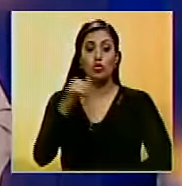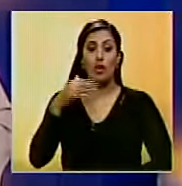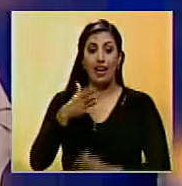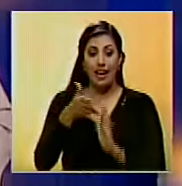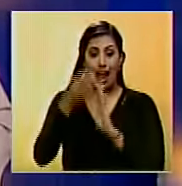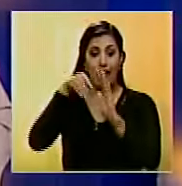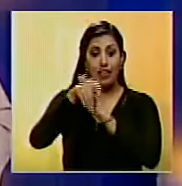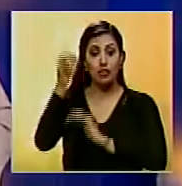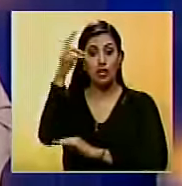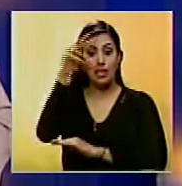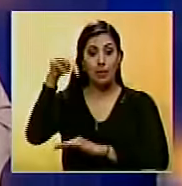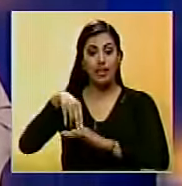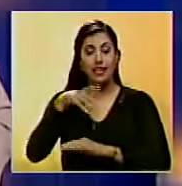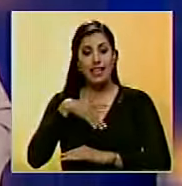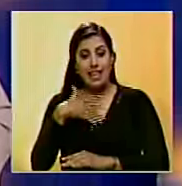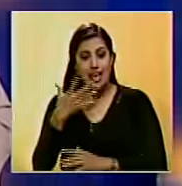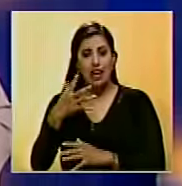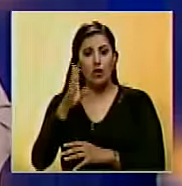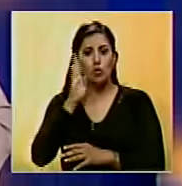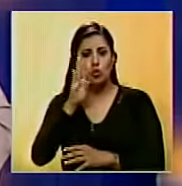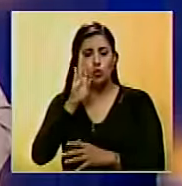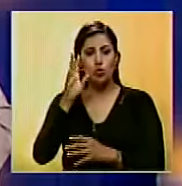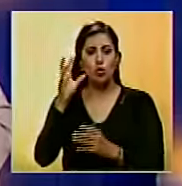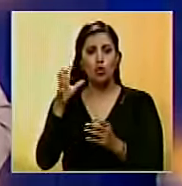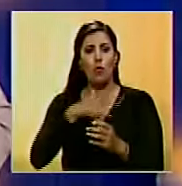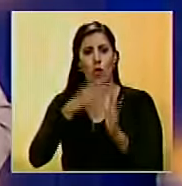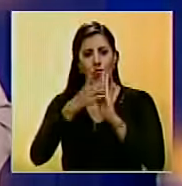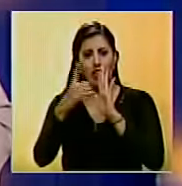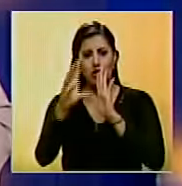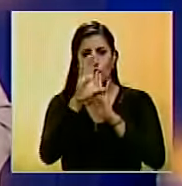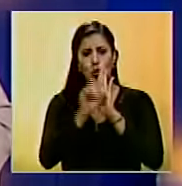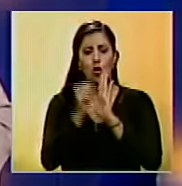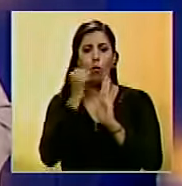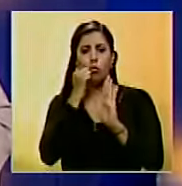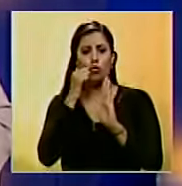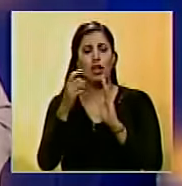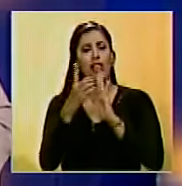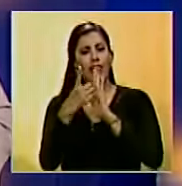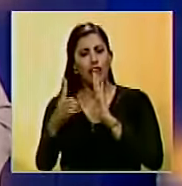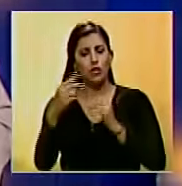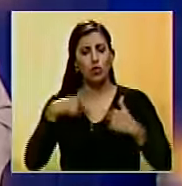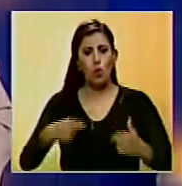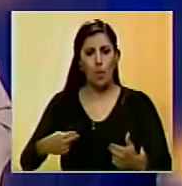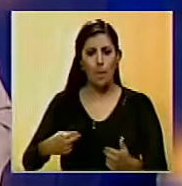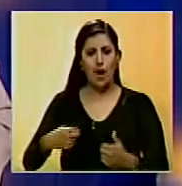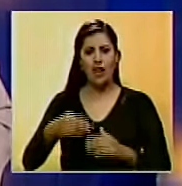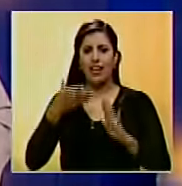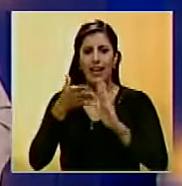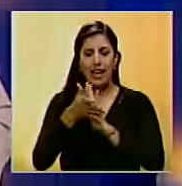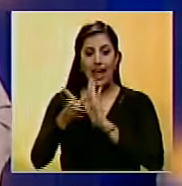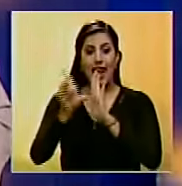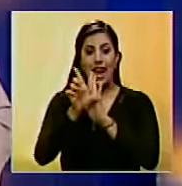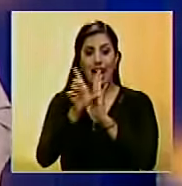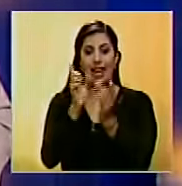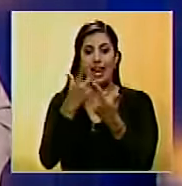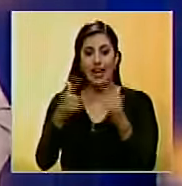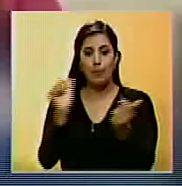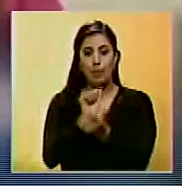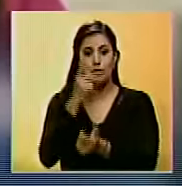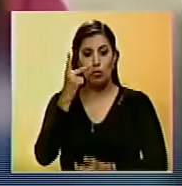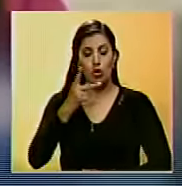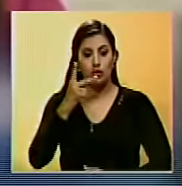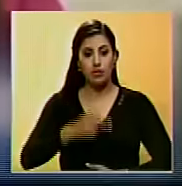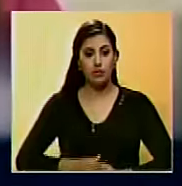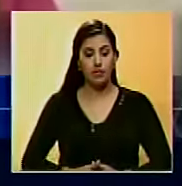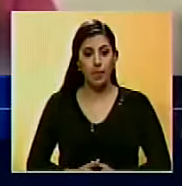la Asamblea Nacional pretende vulnerar el Estado de Derecho Constitucional de los Derechos Humanos a través de la Ley de Amnistía.